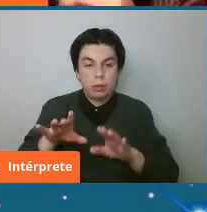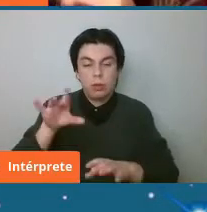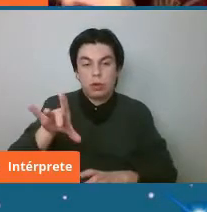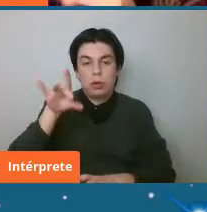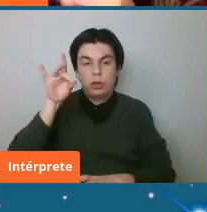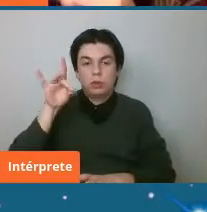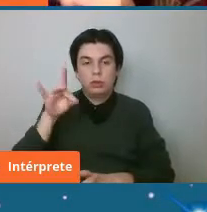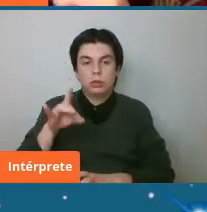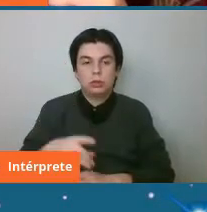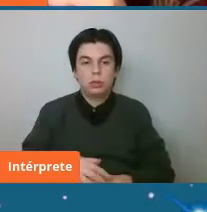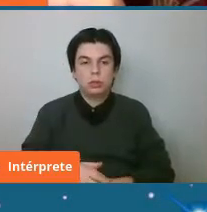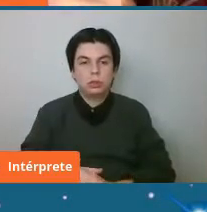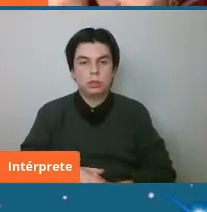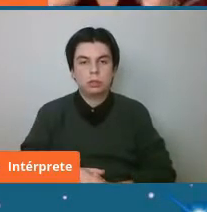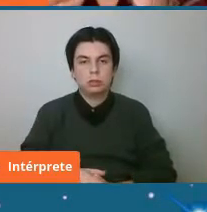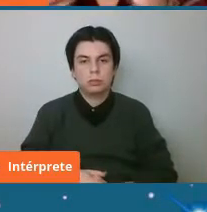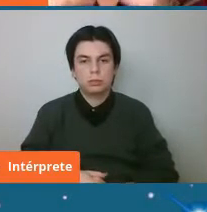estos